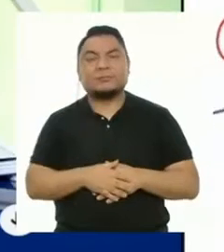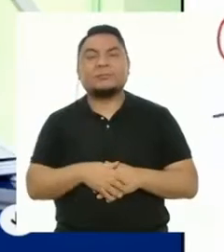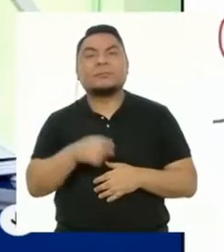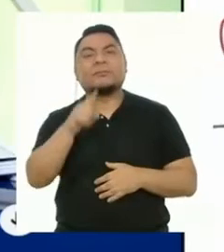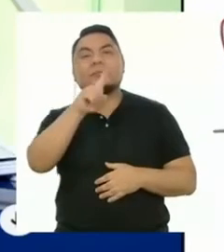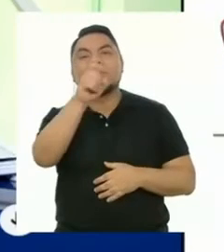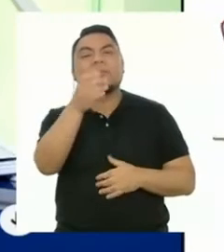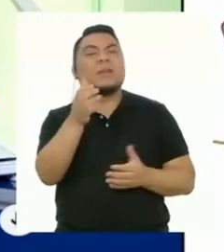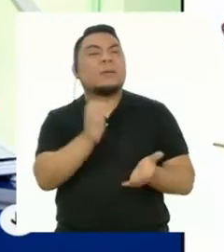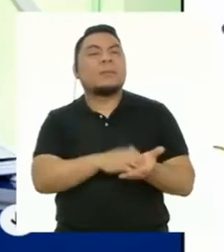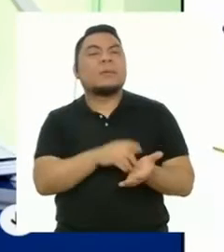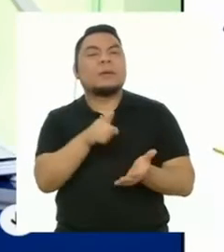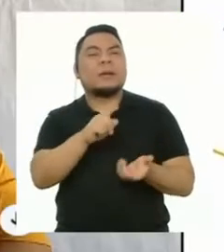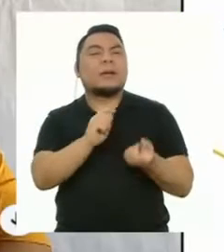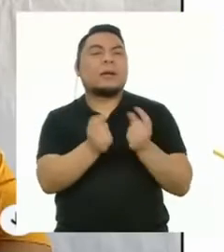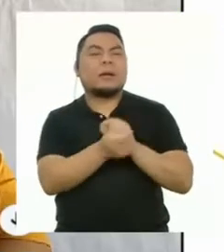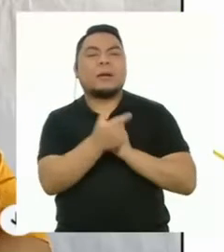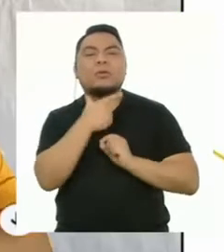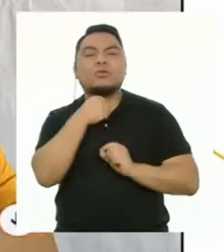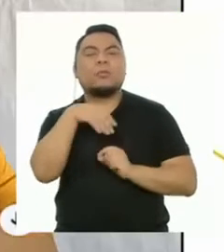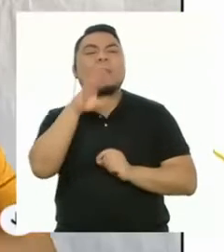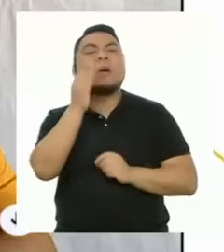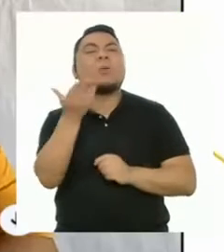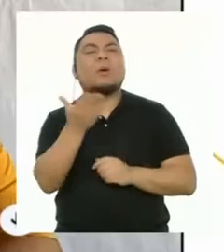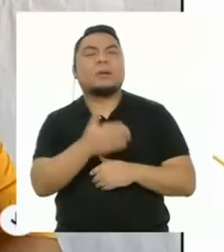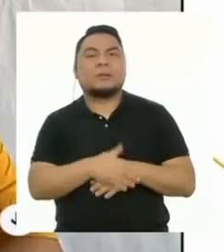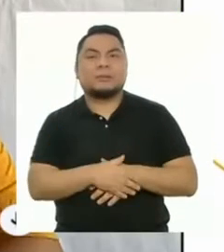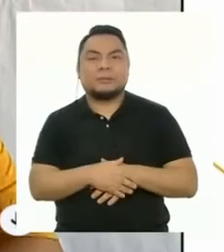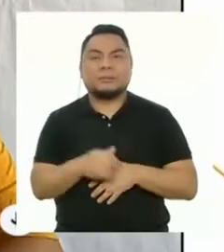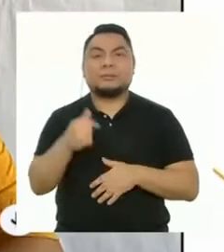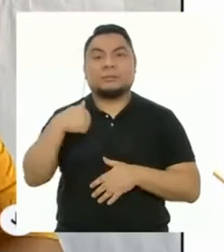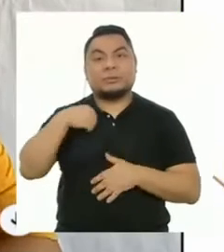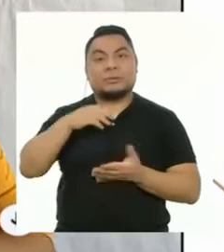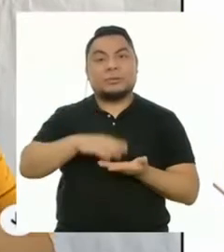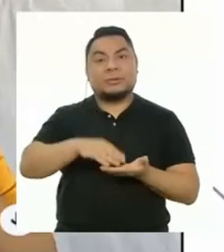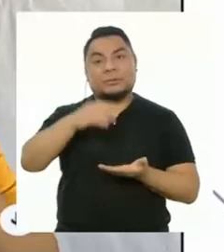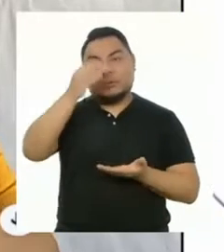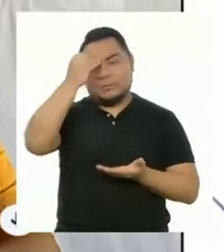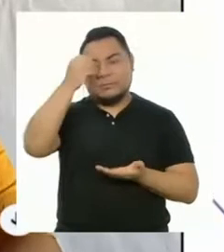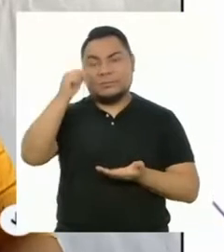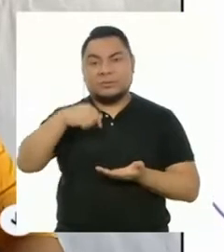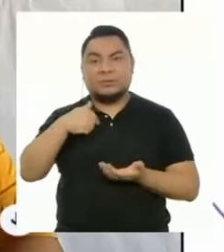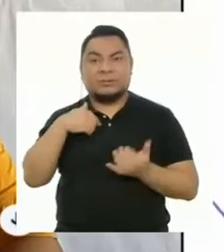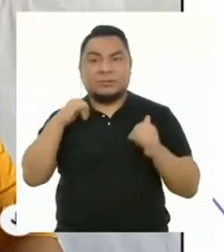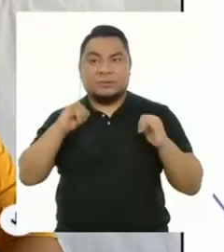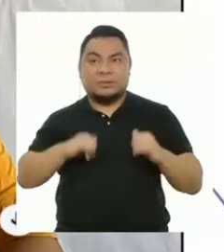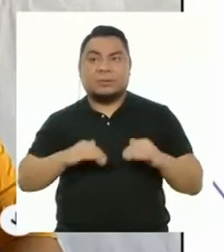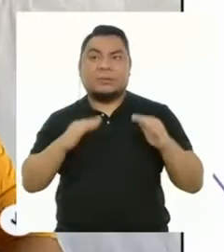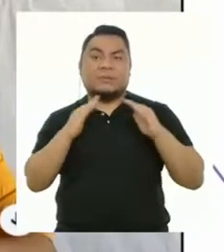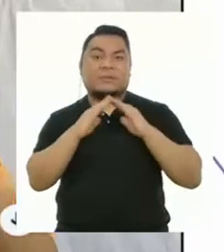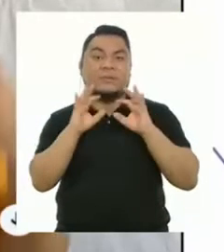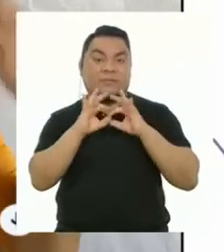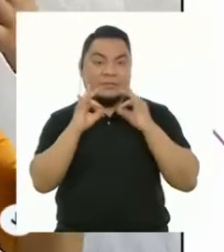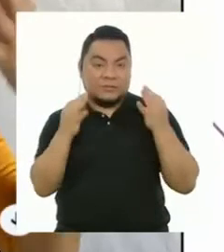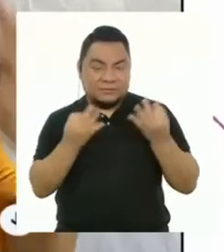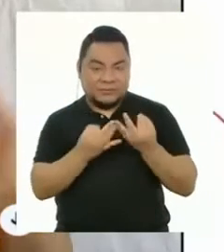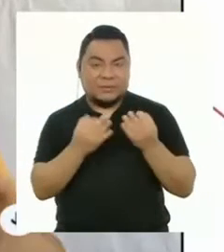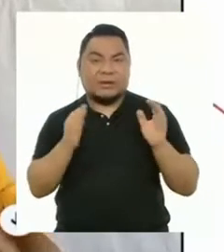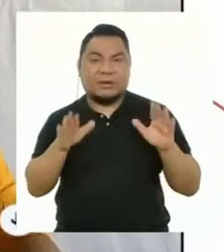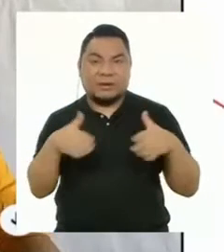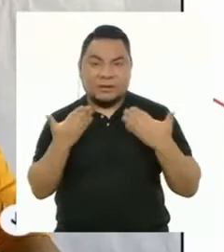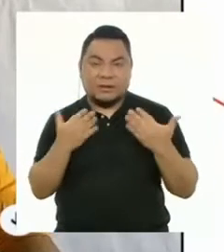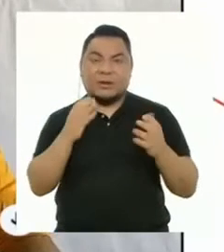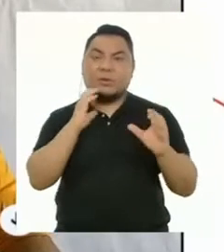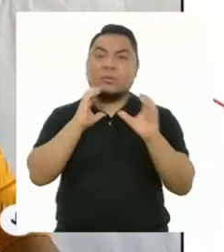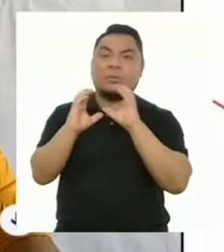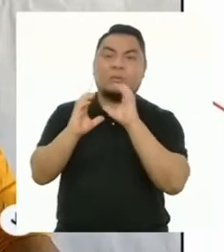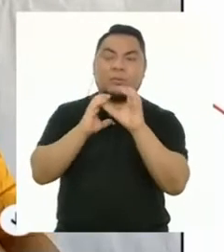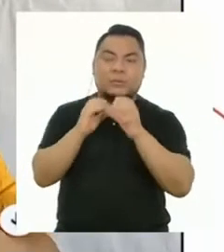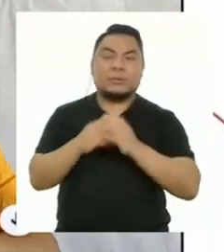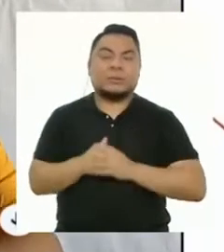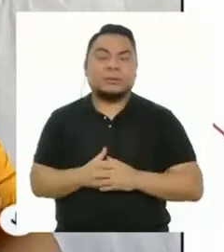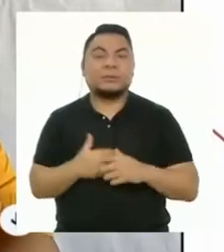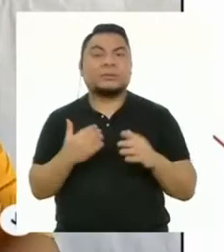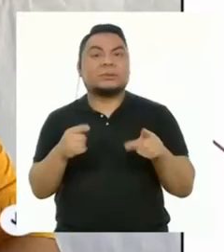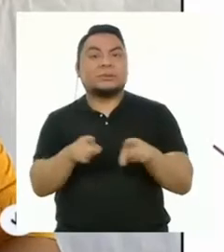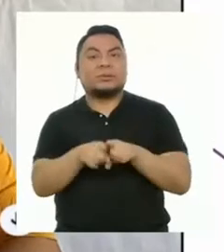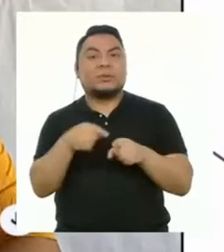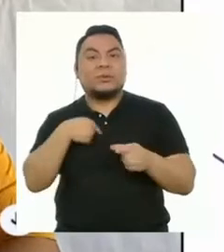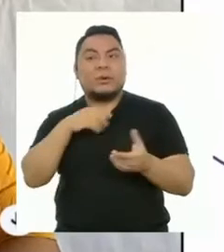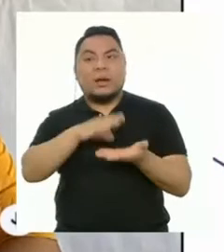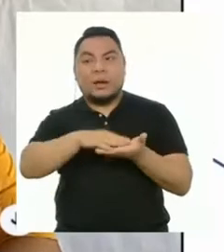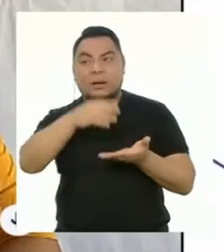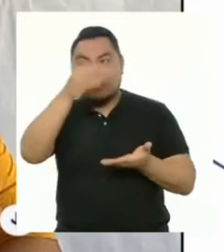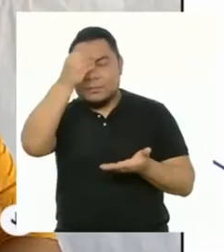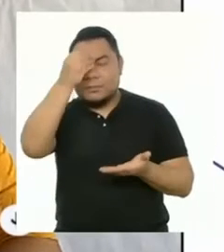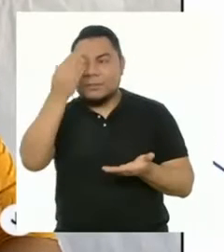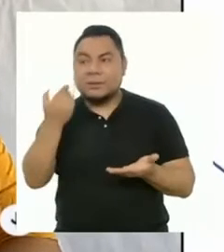lo que más te gusta de este cambio? Hemos aprendido que estando en familia existe la comunicación. Y he